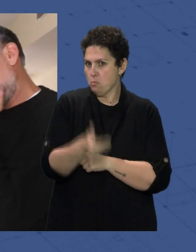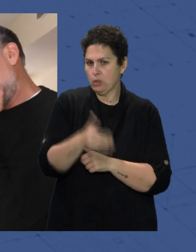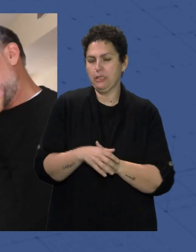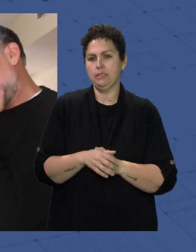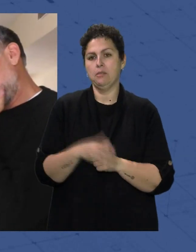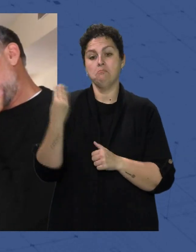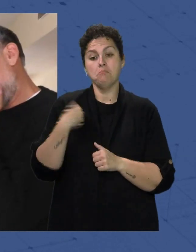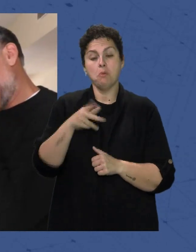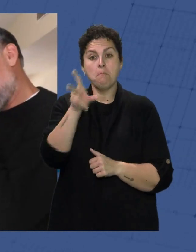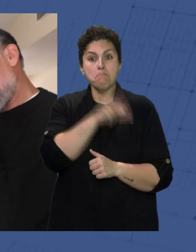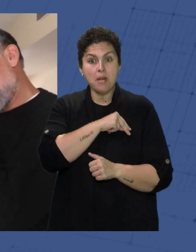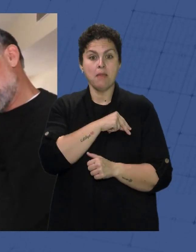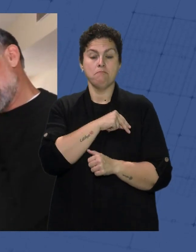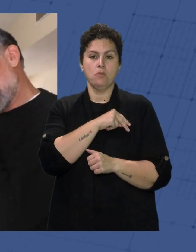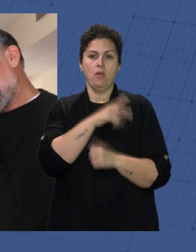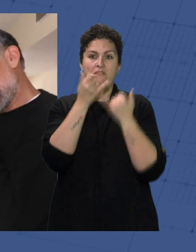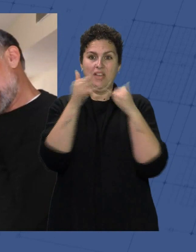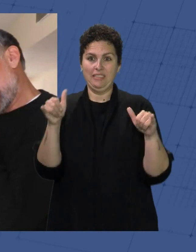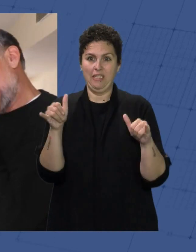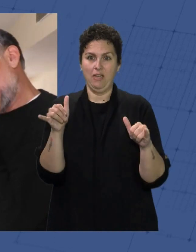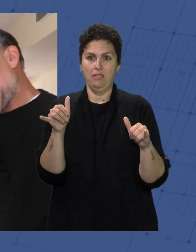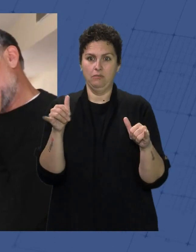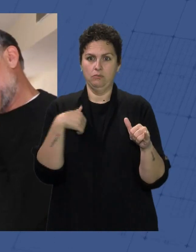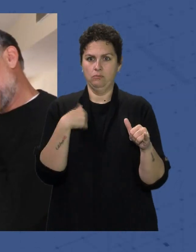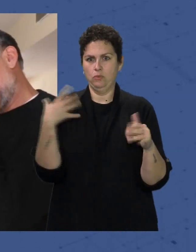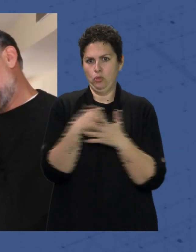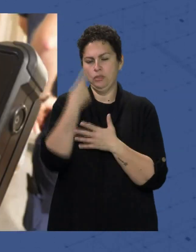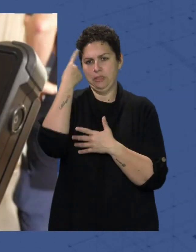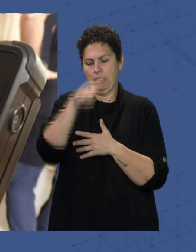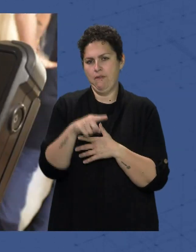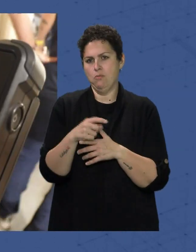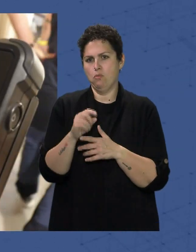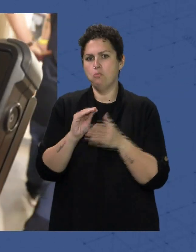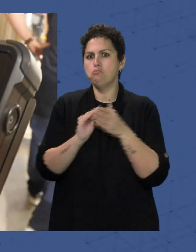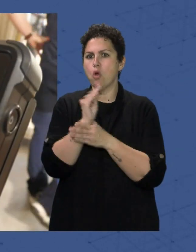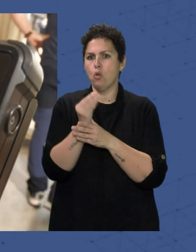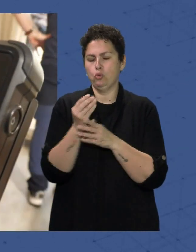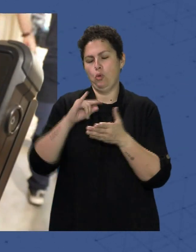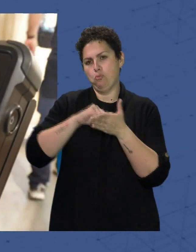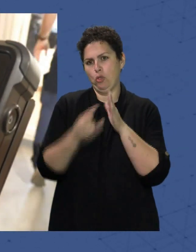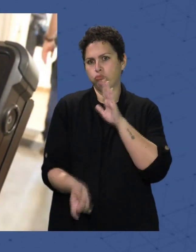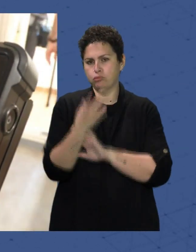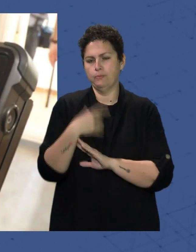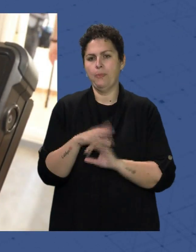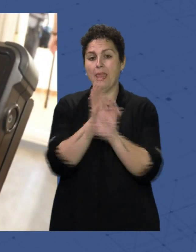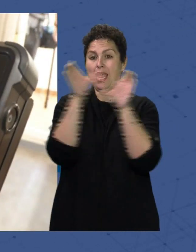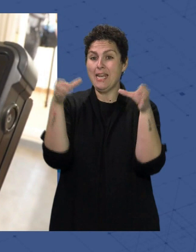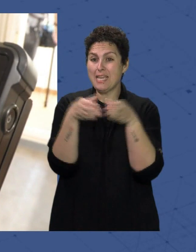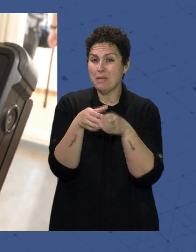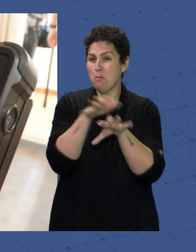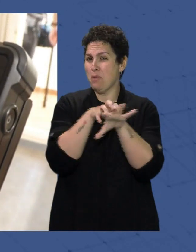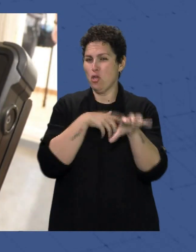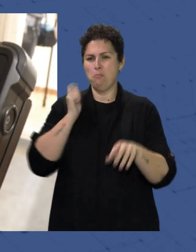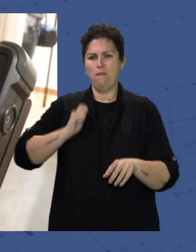esos premios Del festival Pues sigamos Salgan proyectos Tan bonitos como este El equipo de rodaje Está compuesto En su mayoría Por